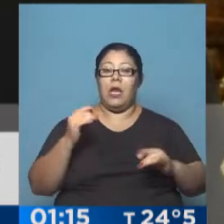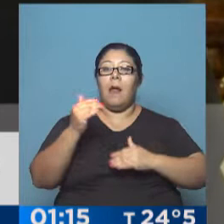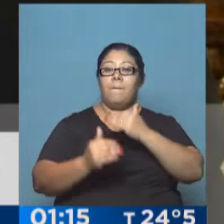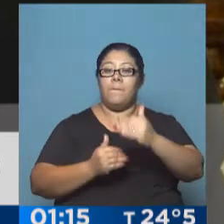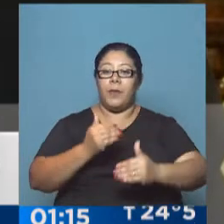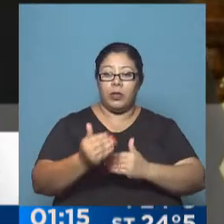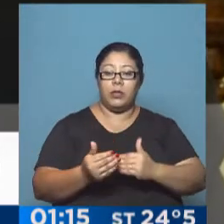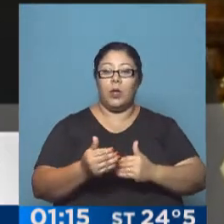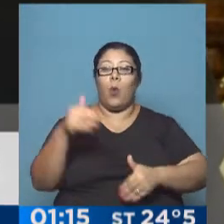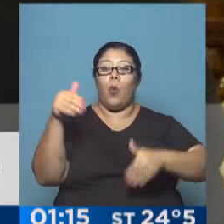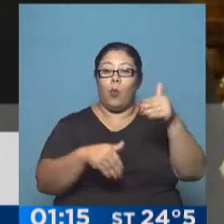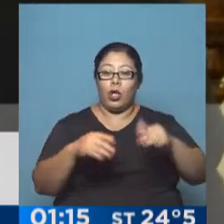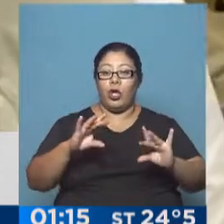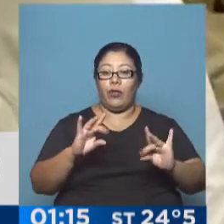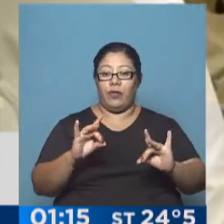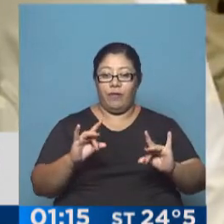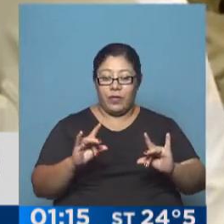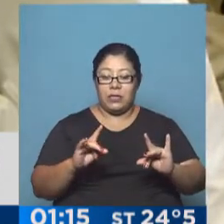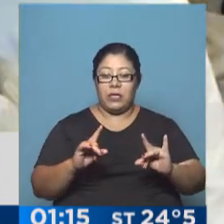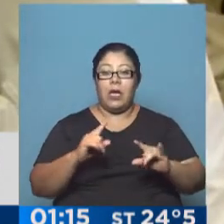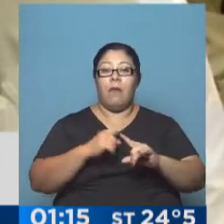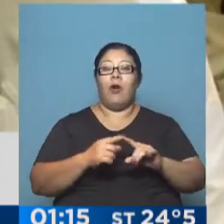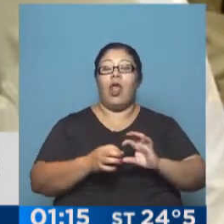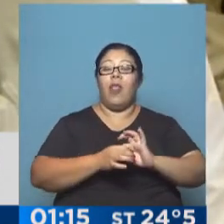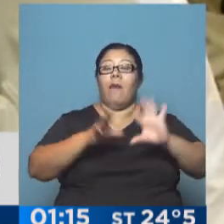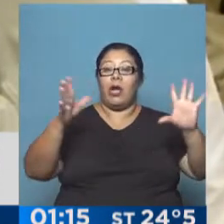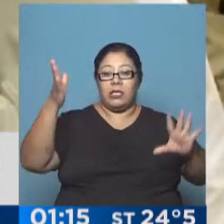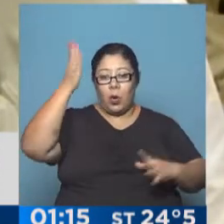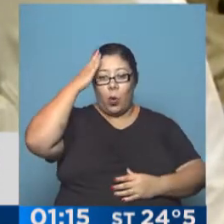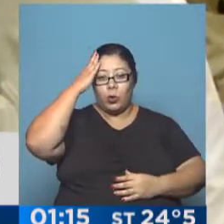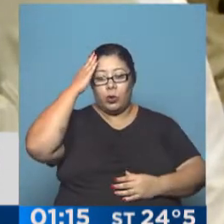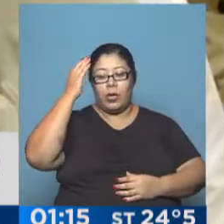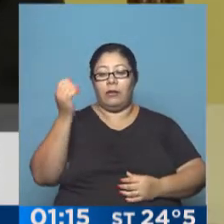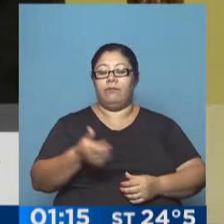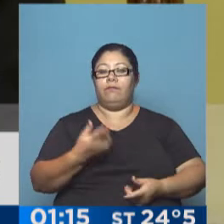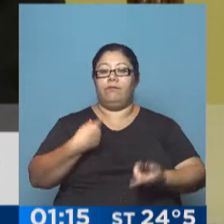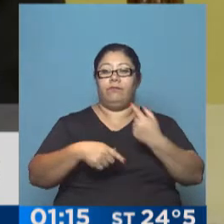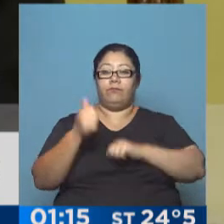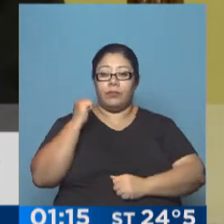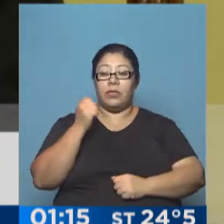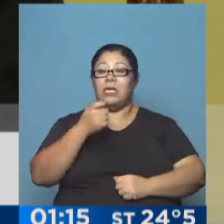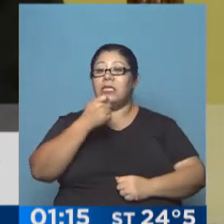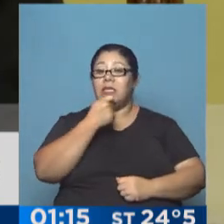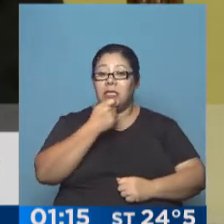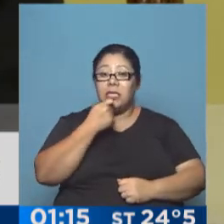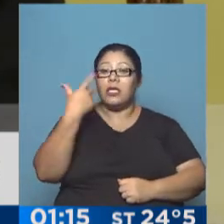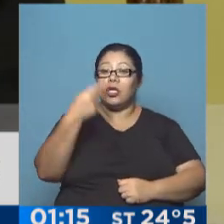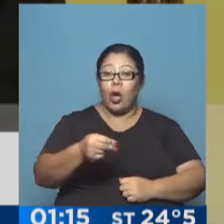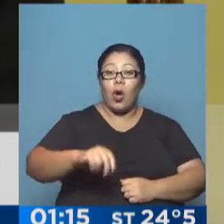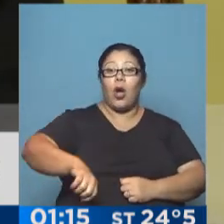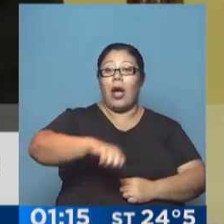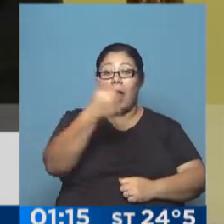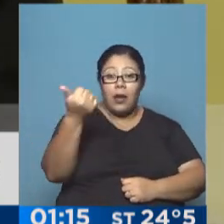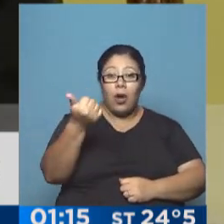voto duro de la revolución democrática cultural, que los que ganaron con el no, pues ya han ganado el neoliberalismo. Se